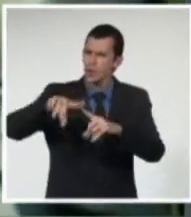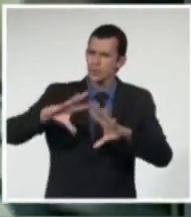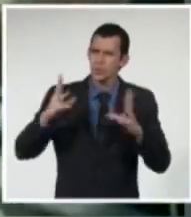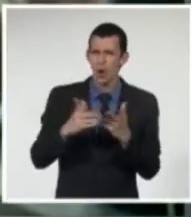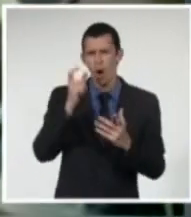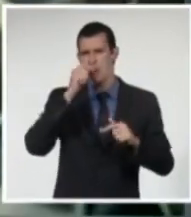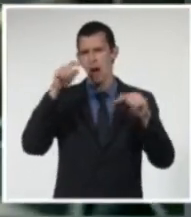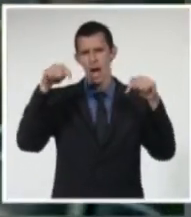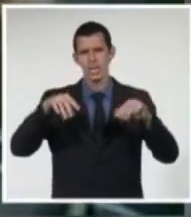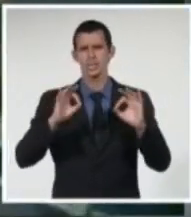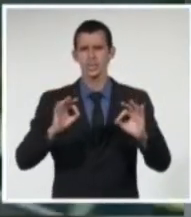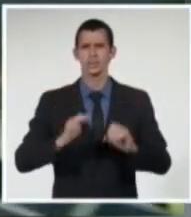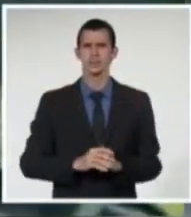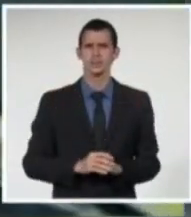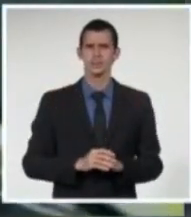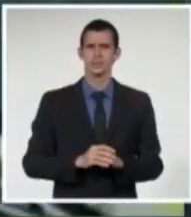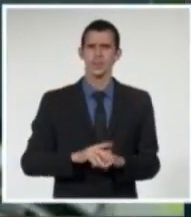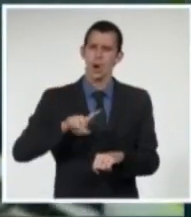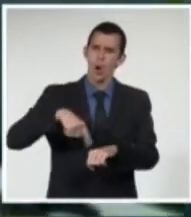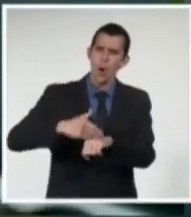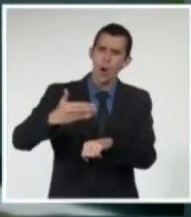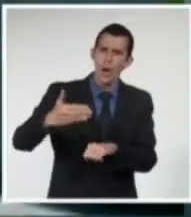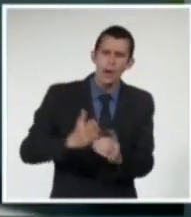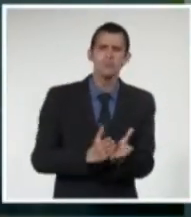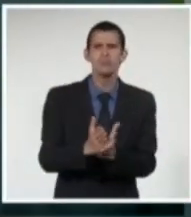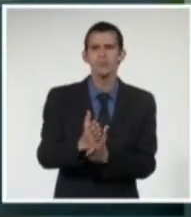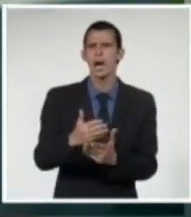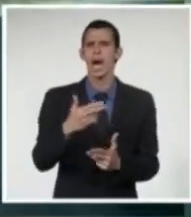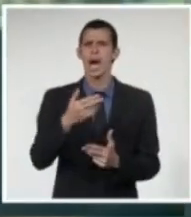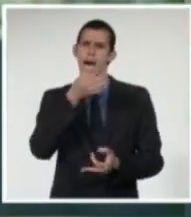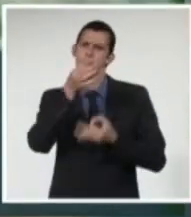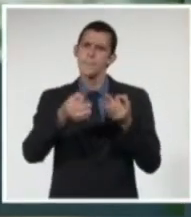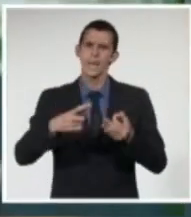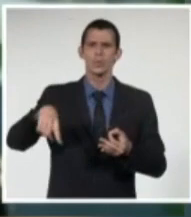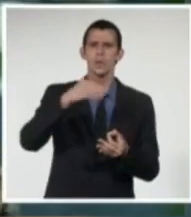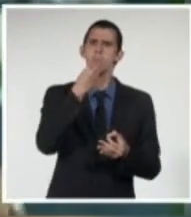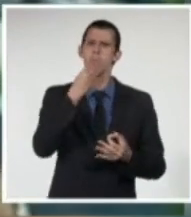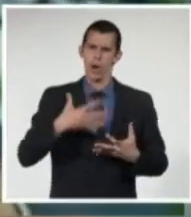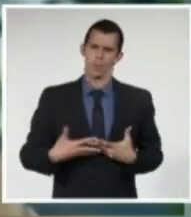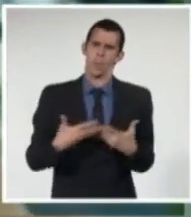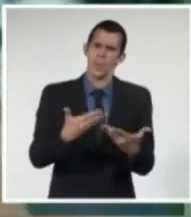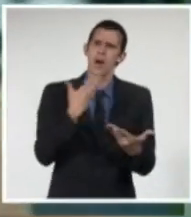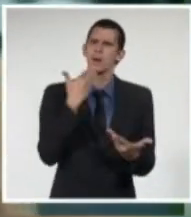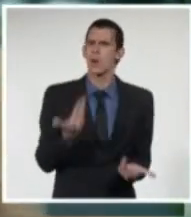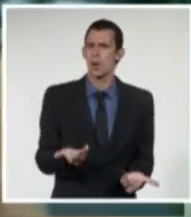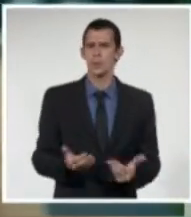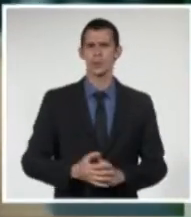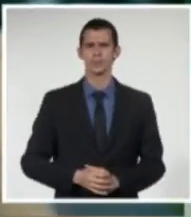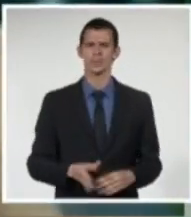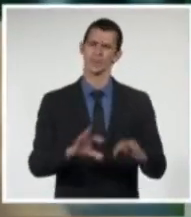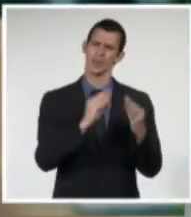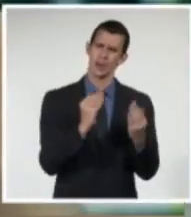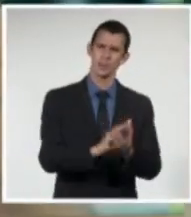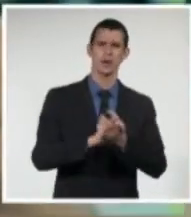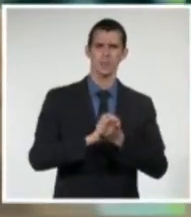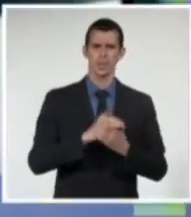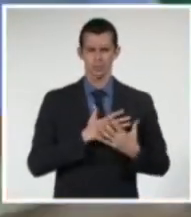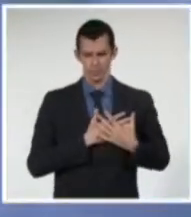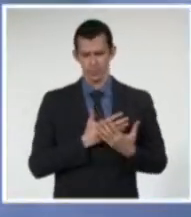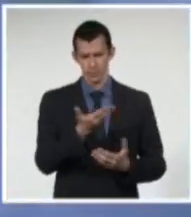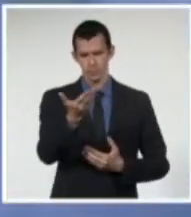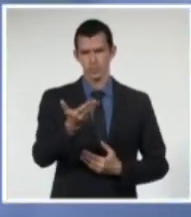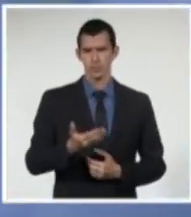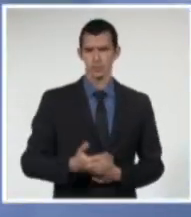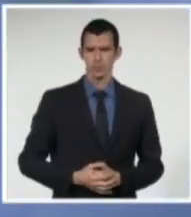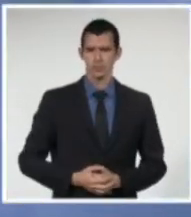horas ofreceremos detalles sobre el homenaje que se tributará al destacado artista cubano. Lleguen a sus familiares y amigos nuestras